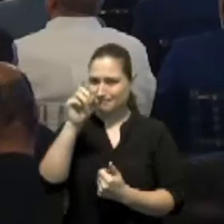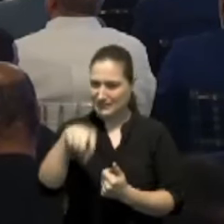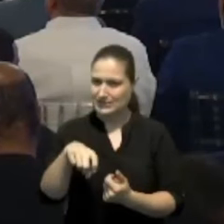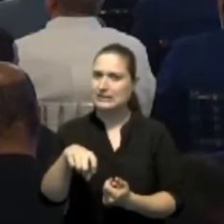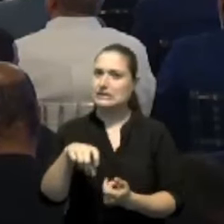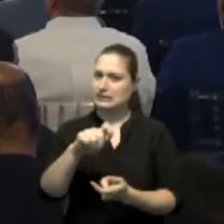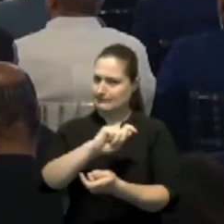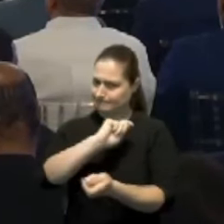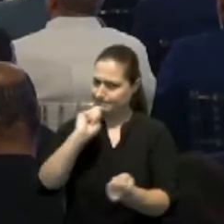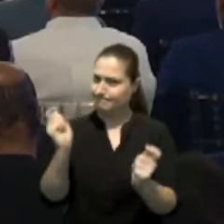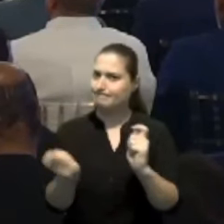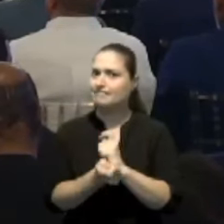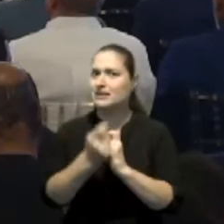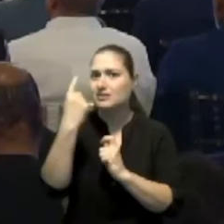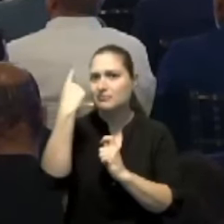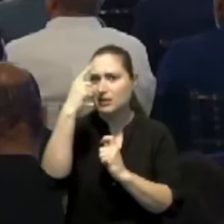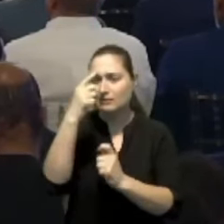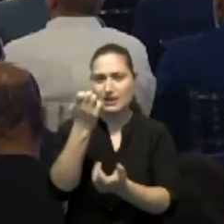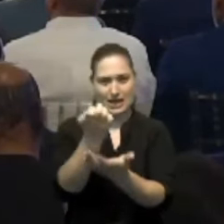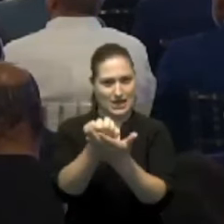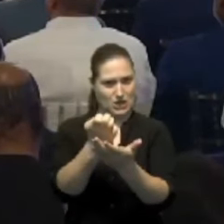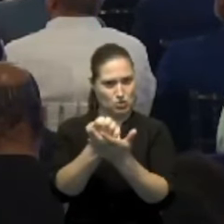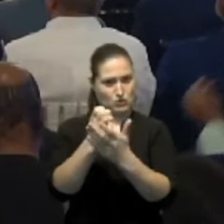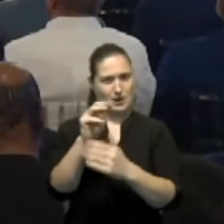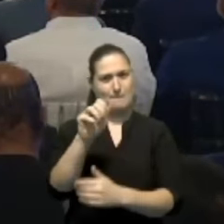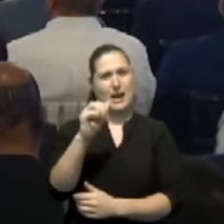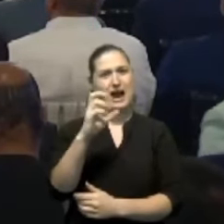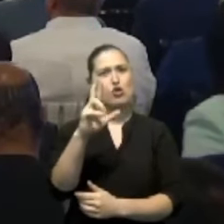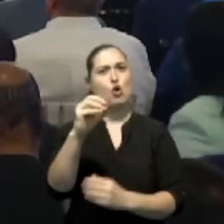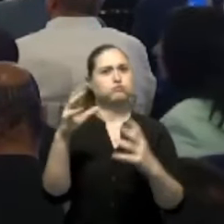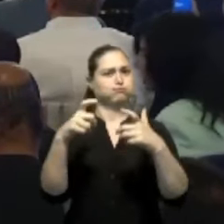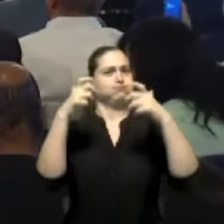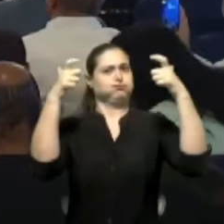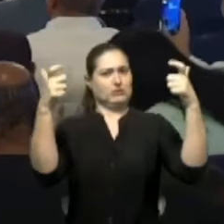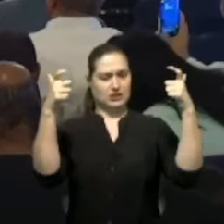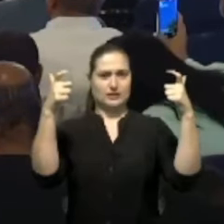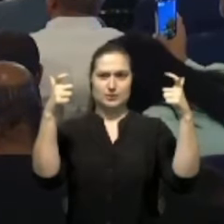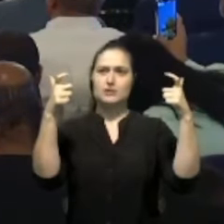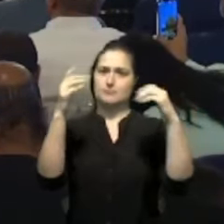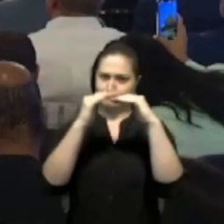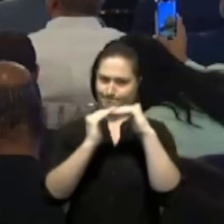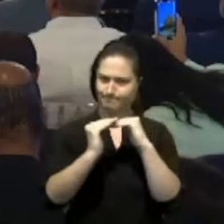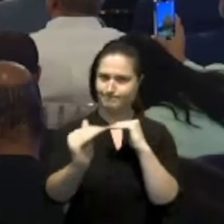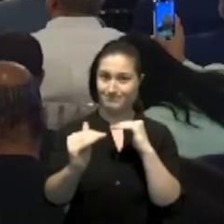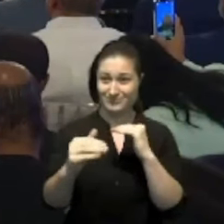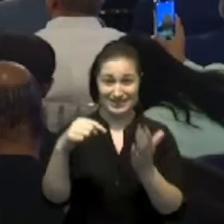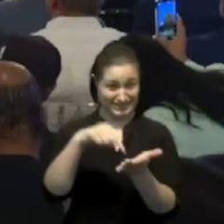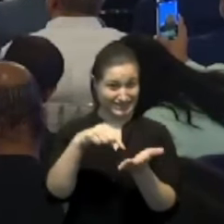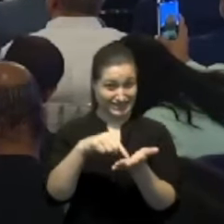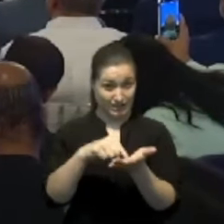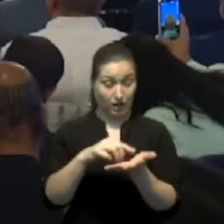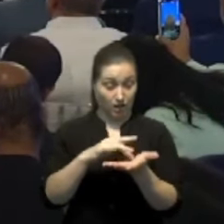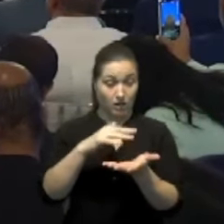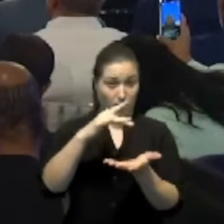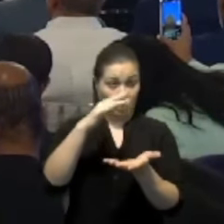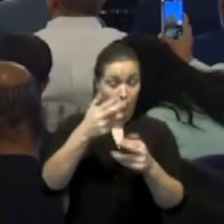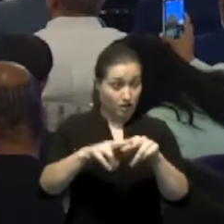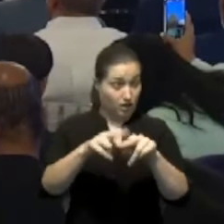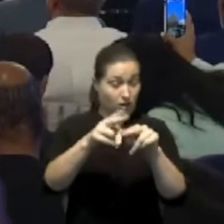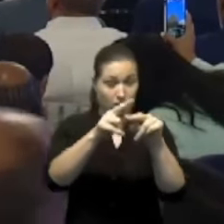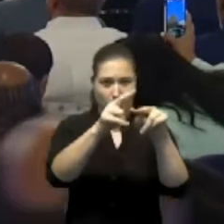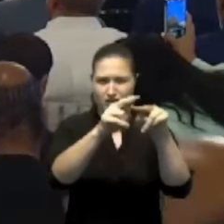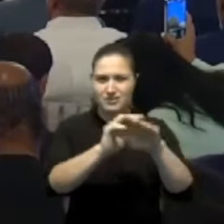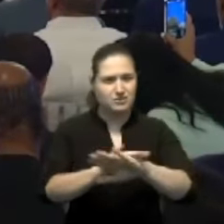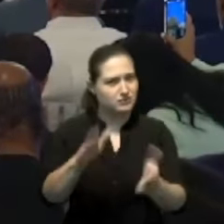garantizar la estabilidad macroeconómica. Debemos evitar que la deuda siga creciendo. Primero, porque todo